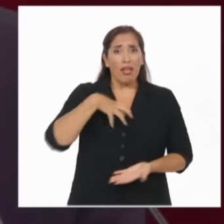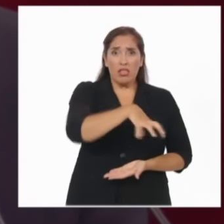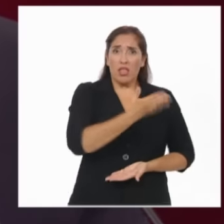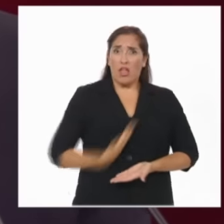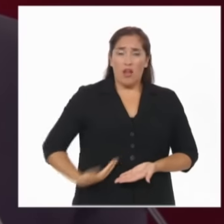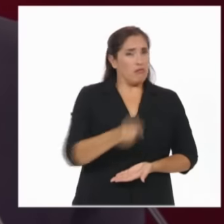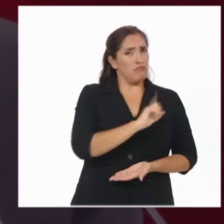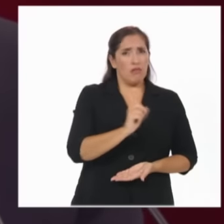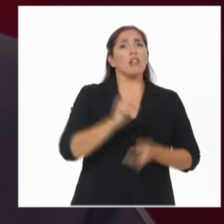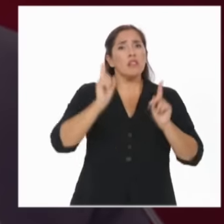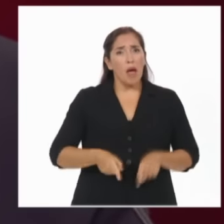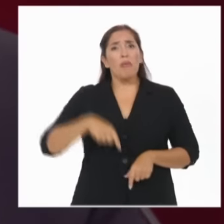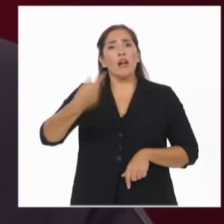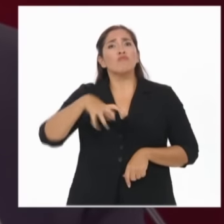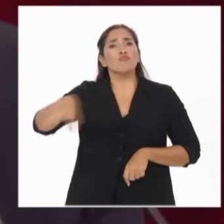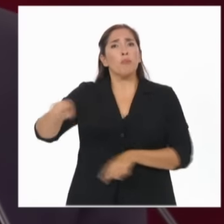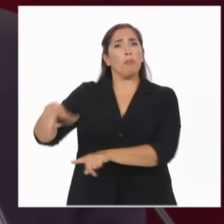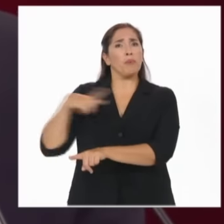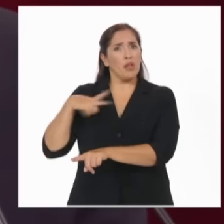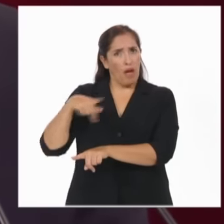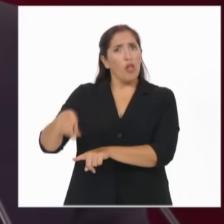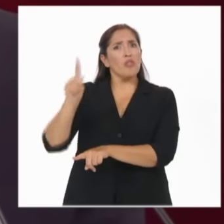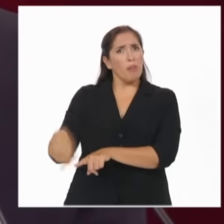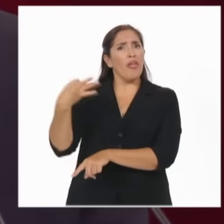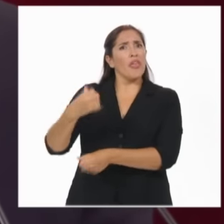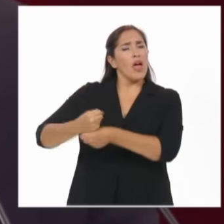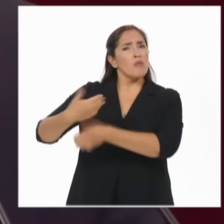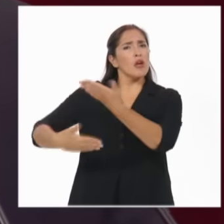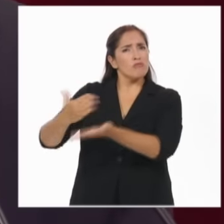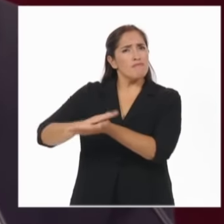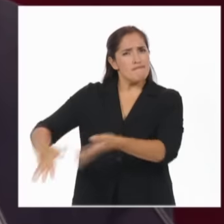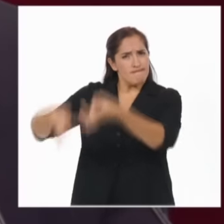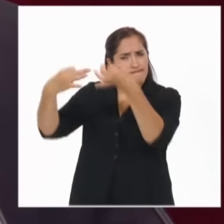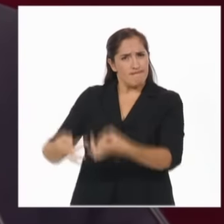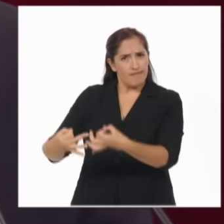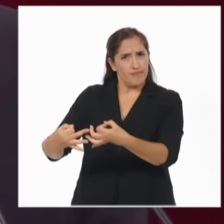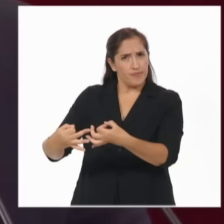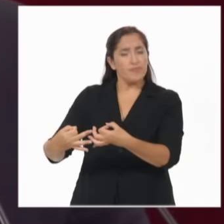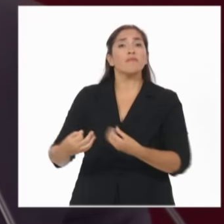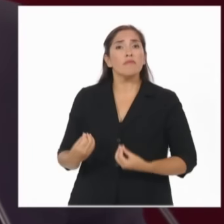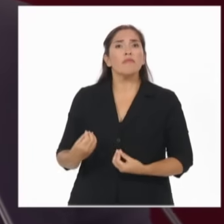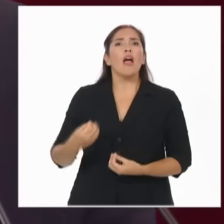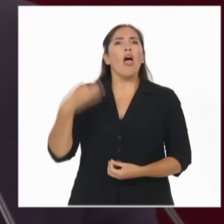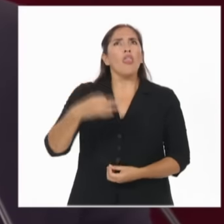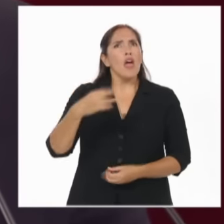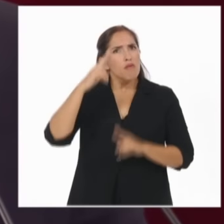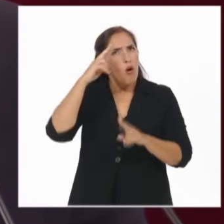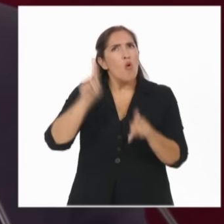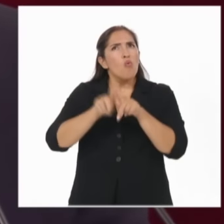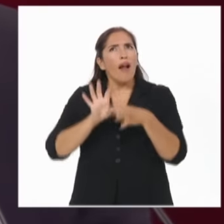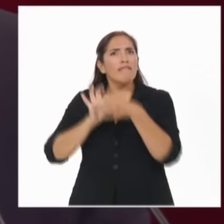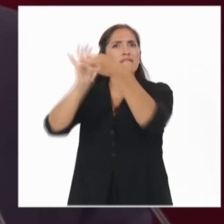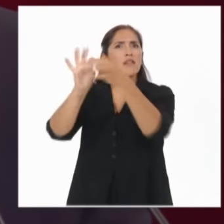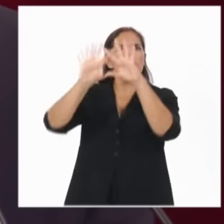compromete también al sector privado. Por eso, siguiendo los más altos estándares internacionales,